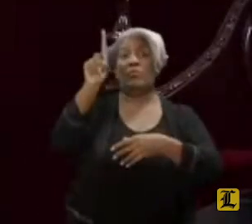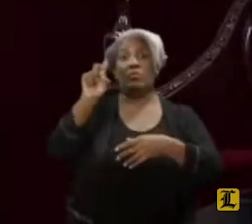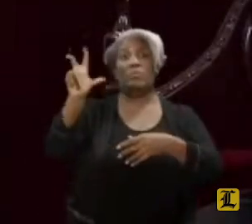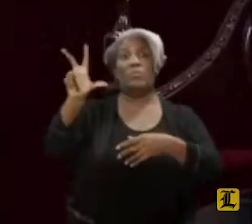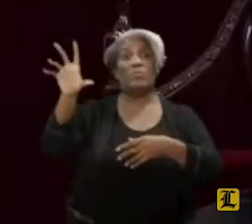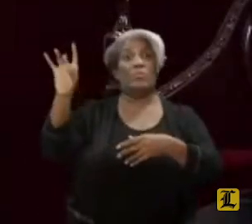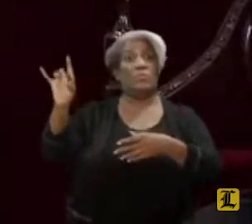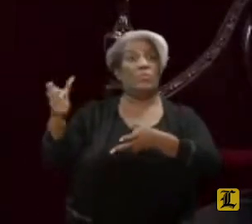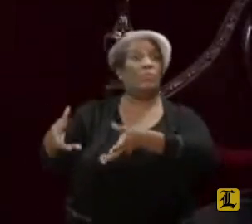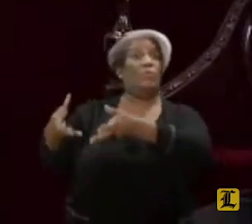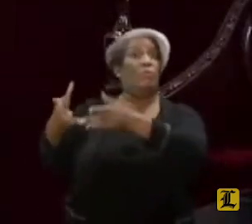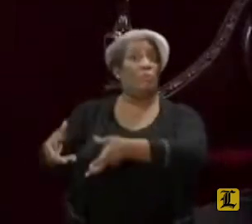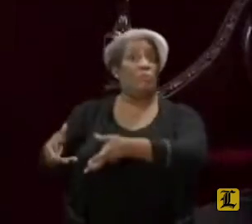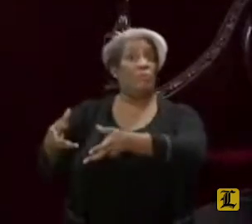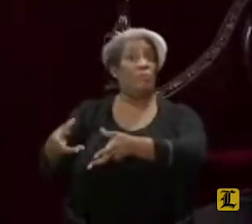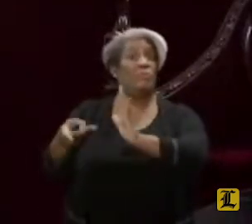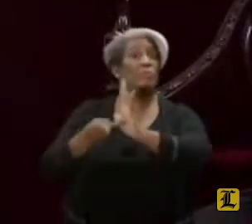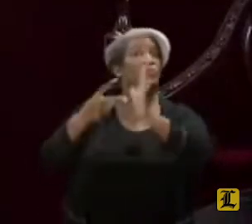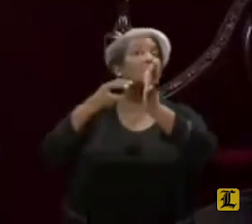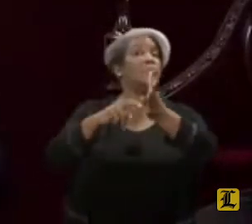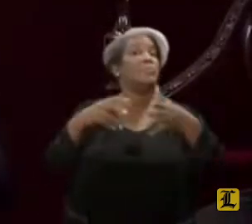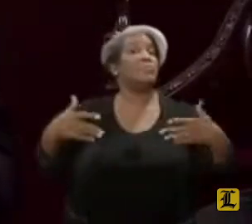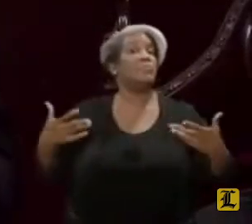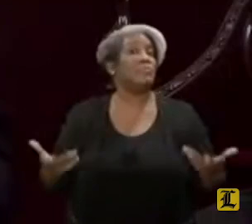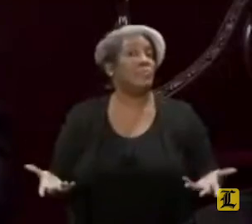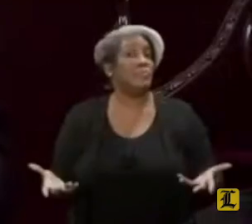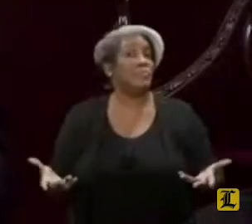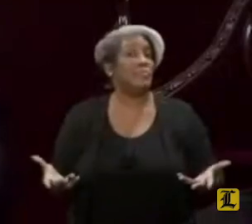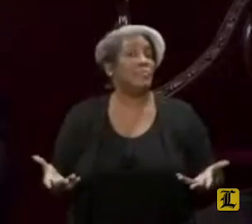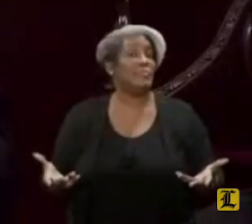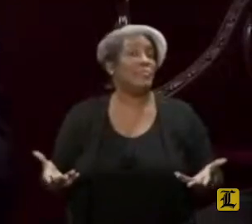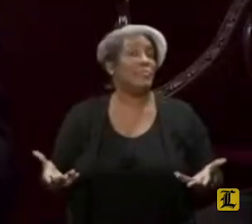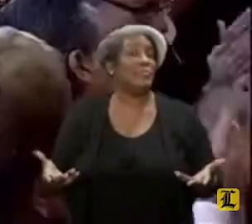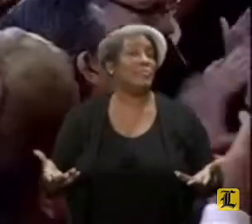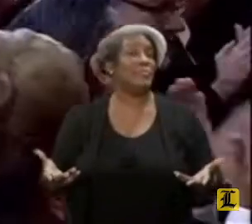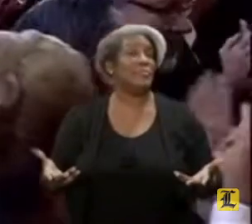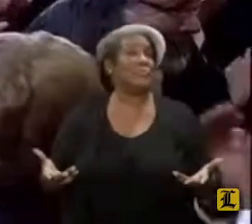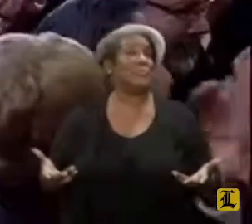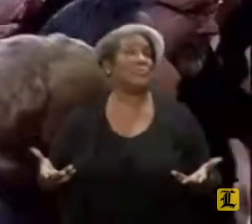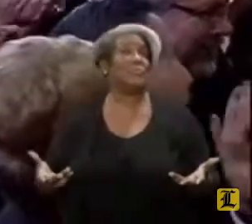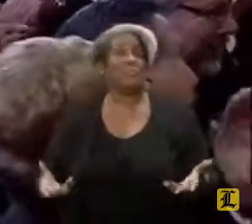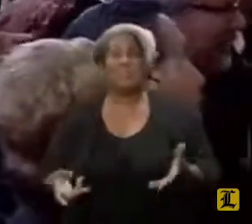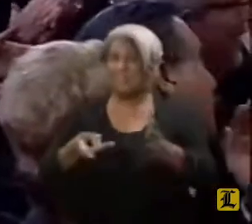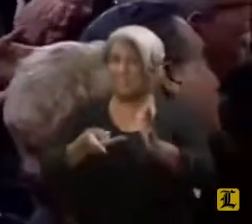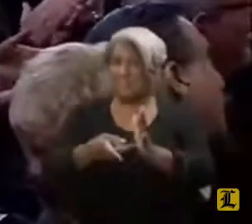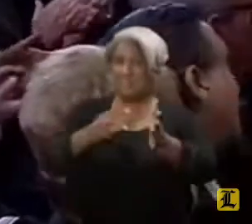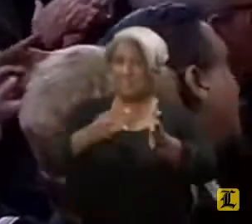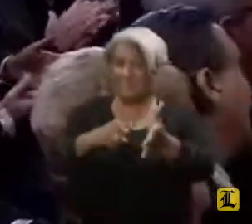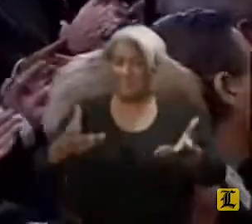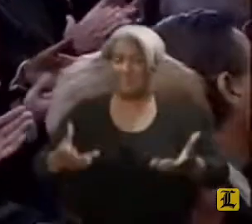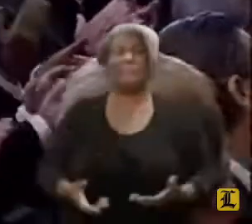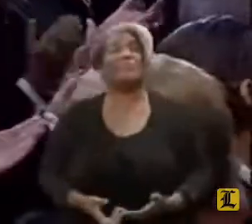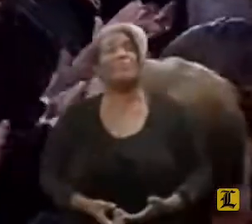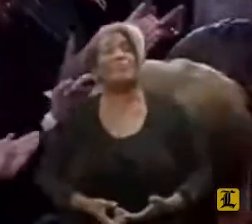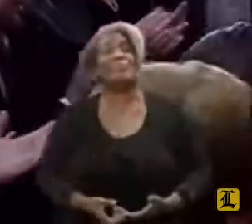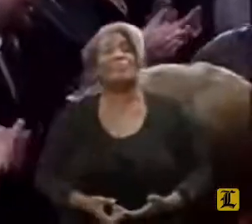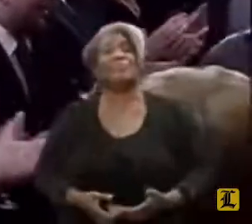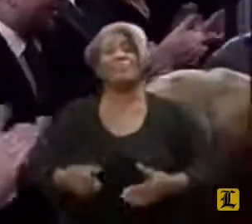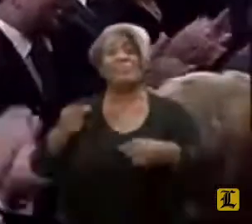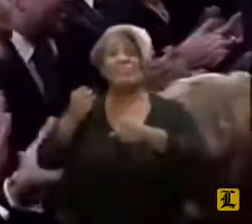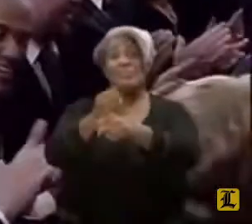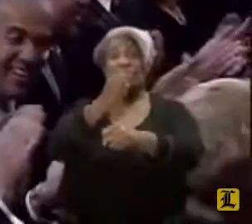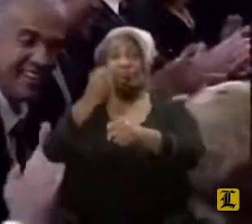libras. Es decir, los